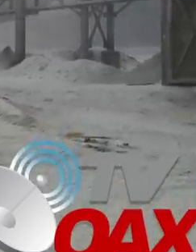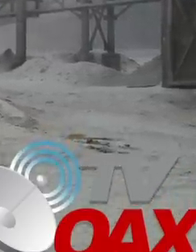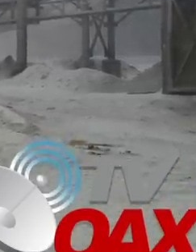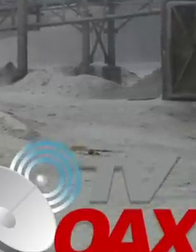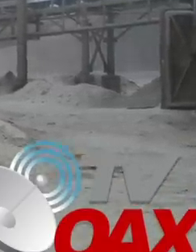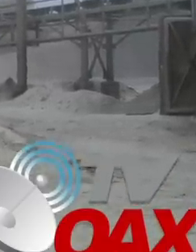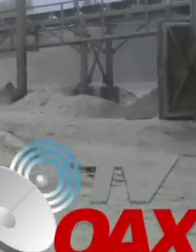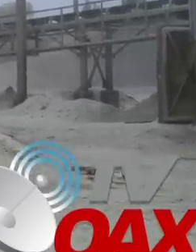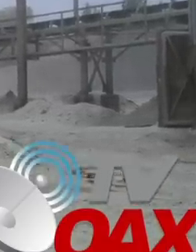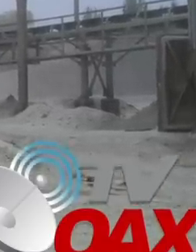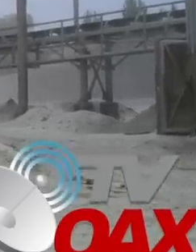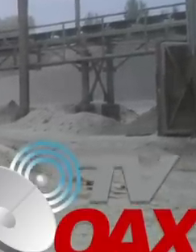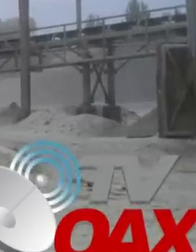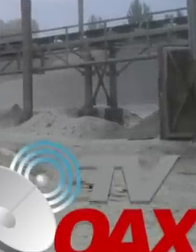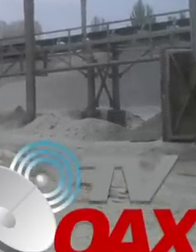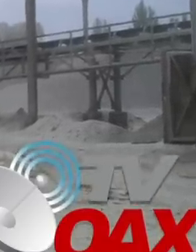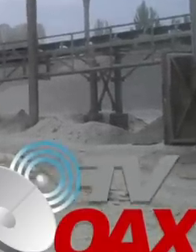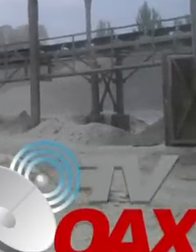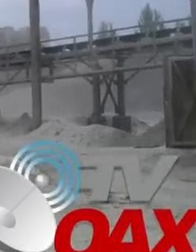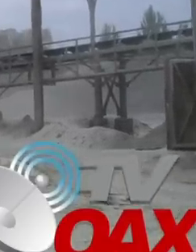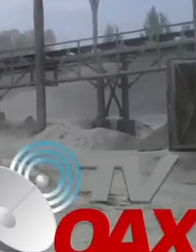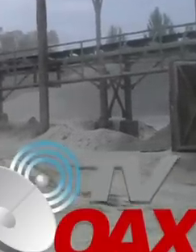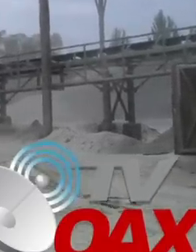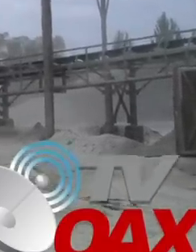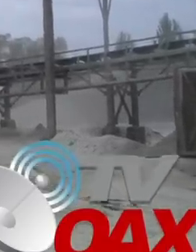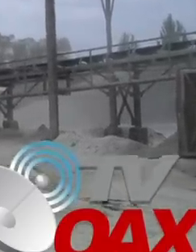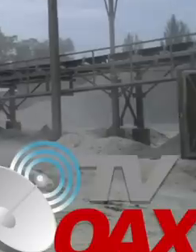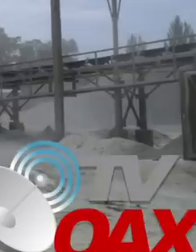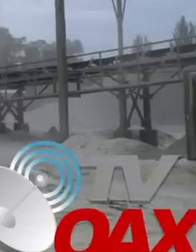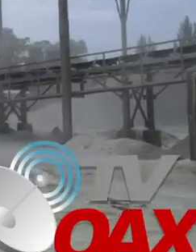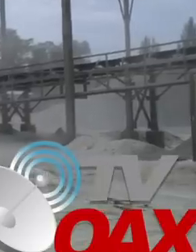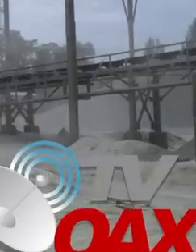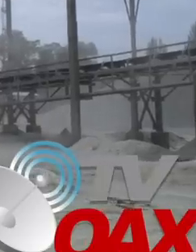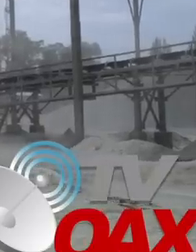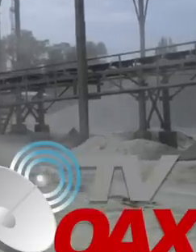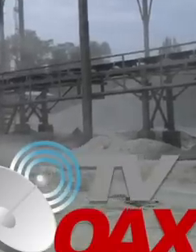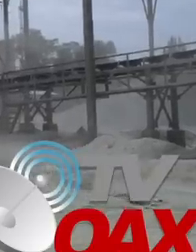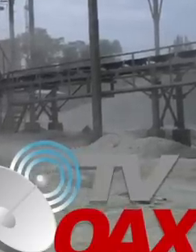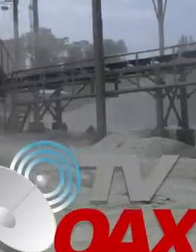Roo, por el aprovechamiento indebido de los recursos naturales.